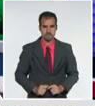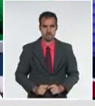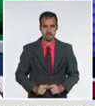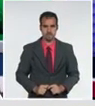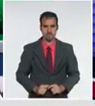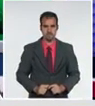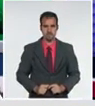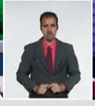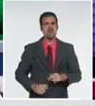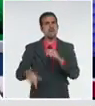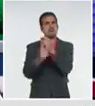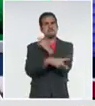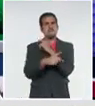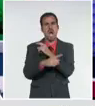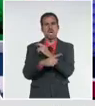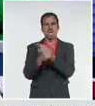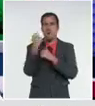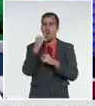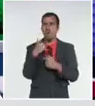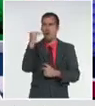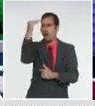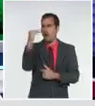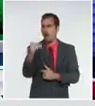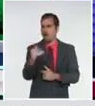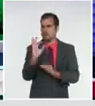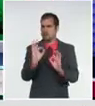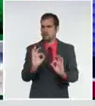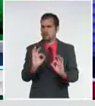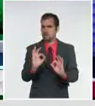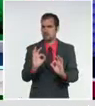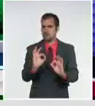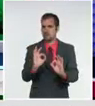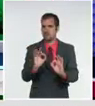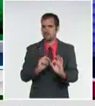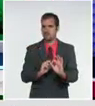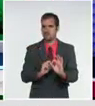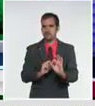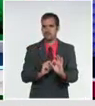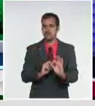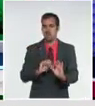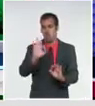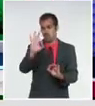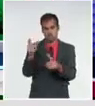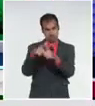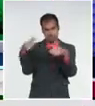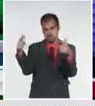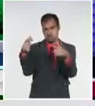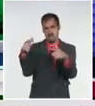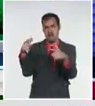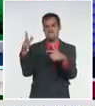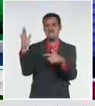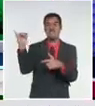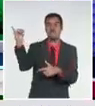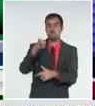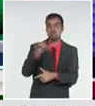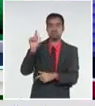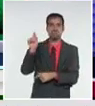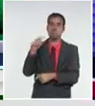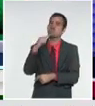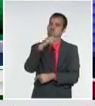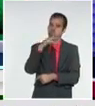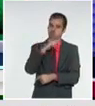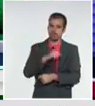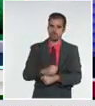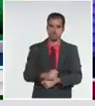de los nueve diagnosticados ayer, ocho procedentes de Rusia y uno procedente de